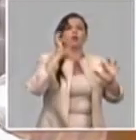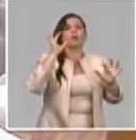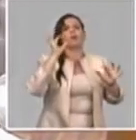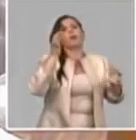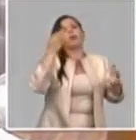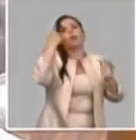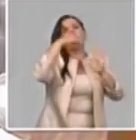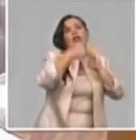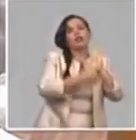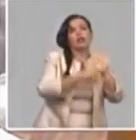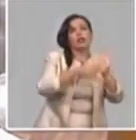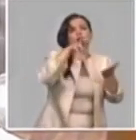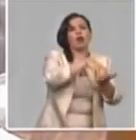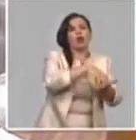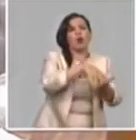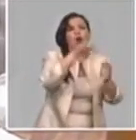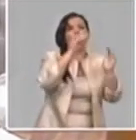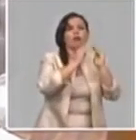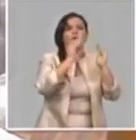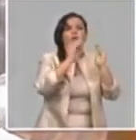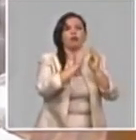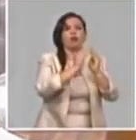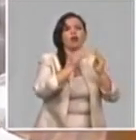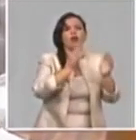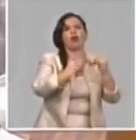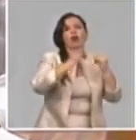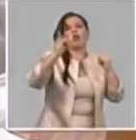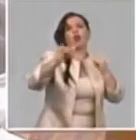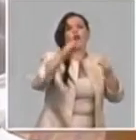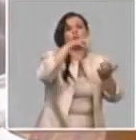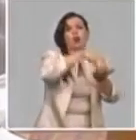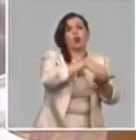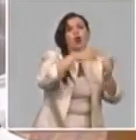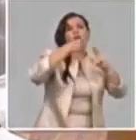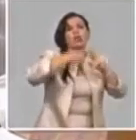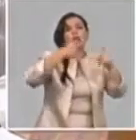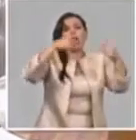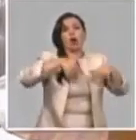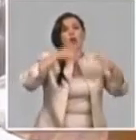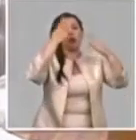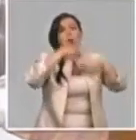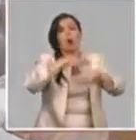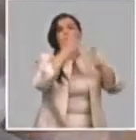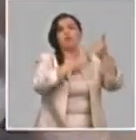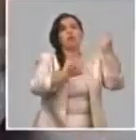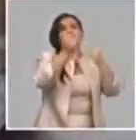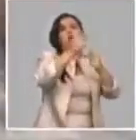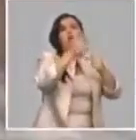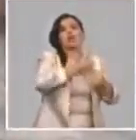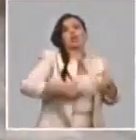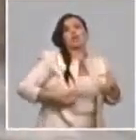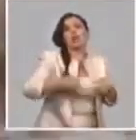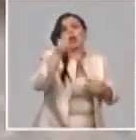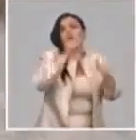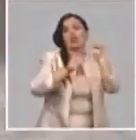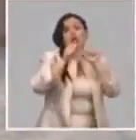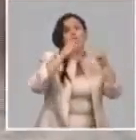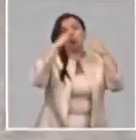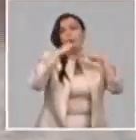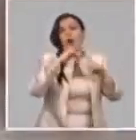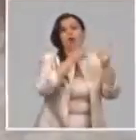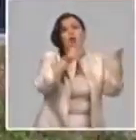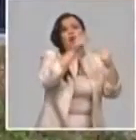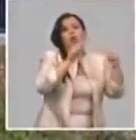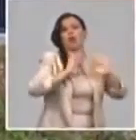y también que la cerveza en estos momentos es lo más aconsejable para, no es de las prioridades en la producción a partir de que no es propicio la